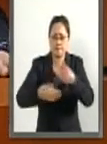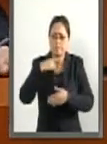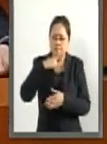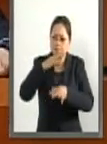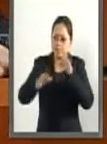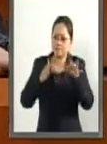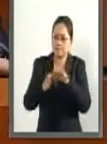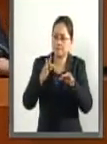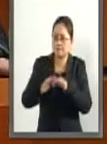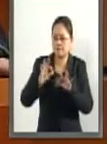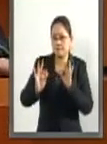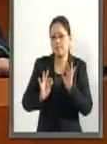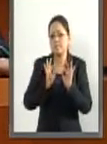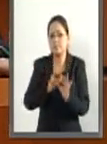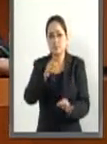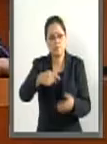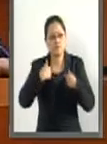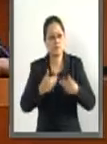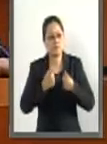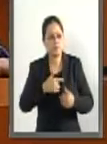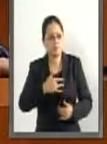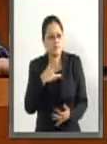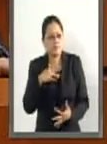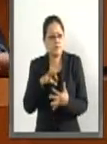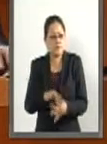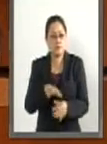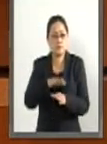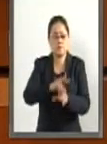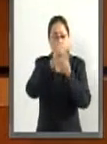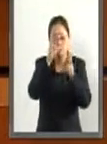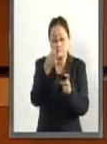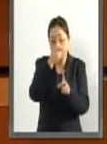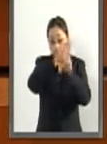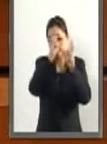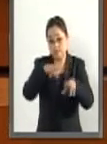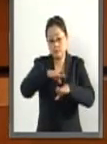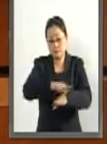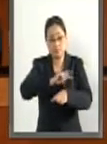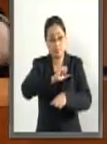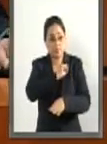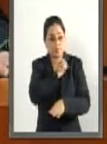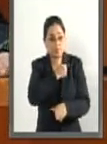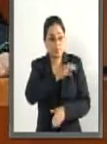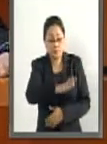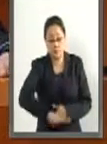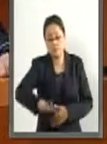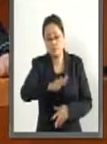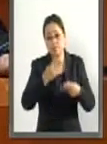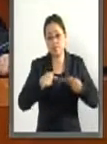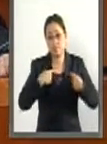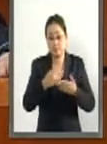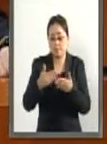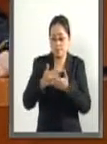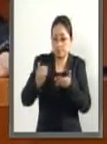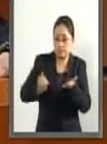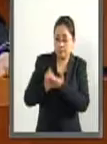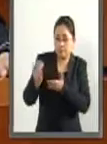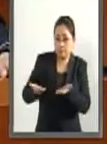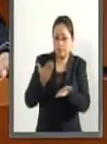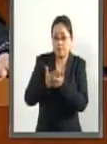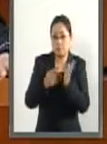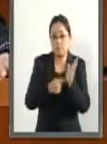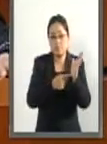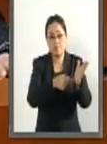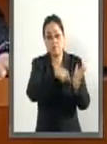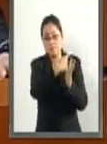sensible de la gran importancia de este tema, de este asunto de salud pública, hoy, entre los dictámenes que nos presentan, nos